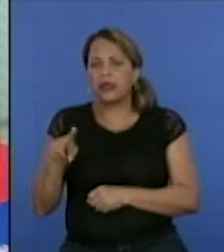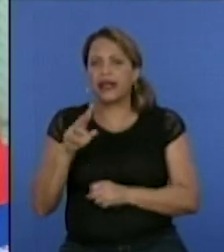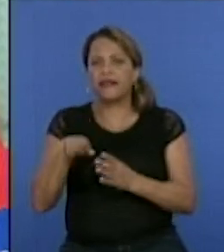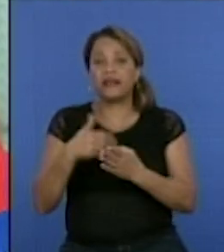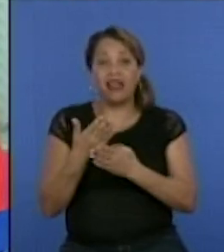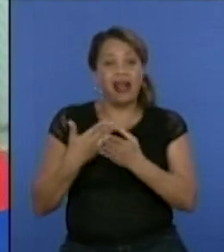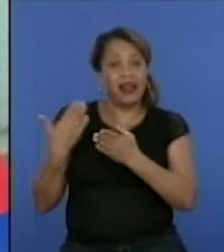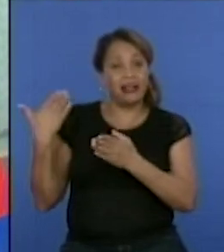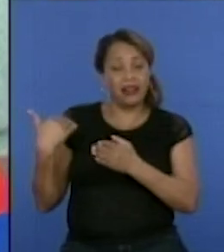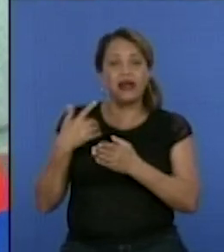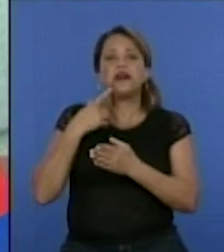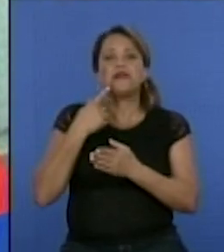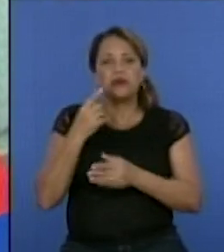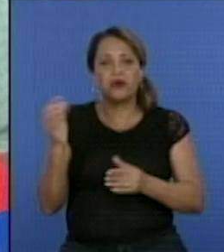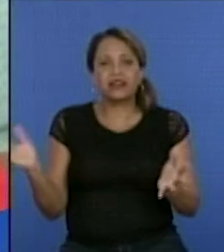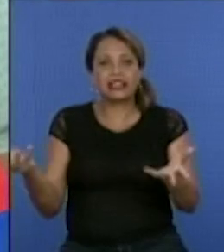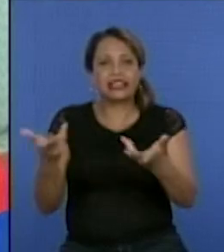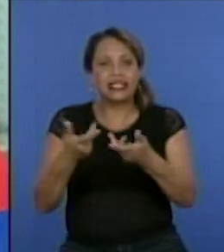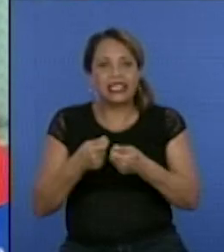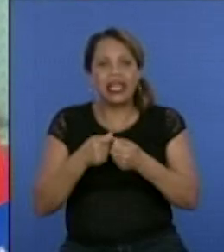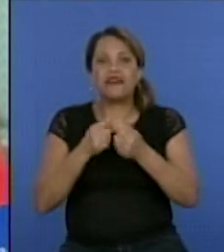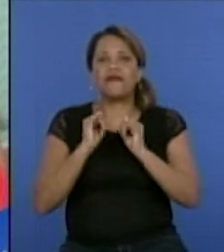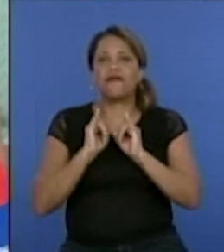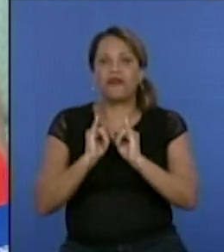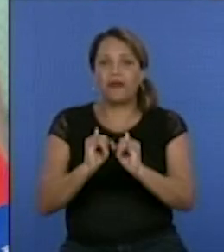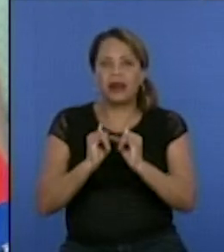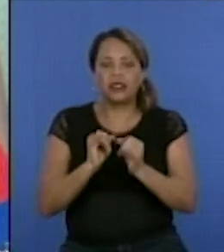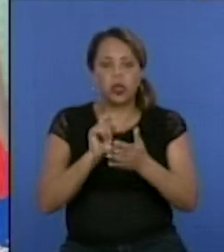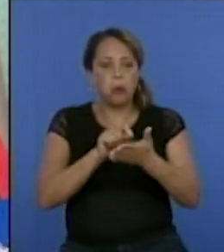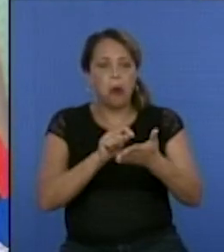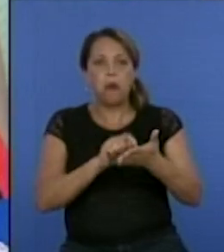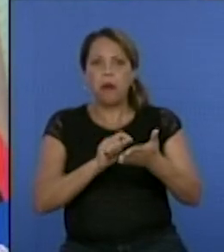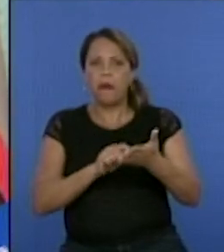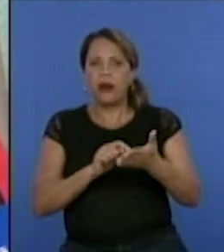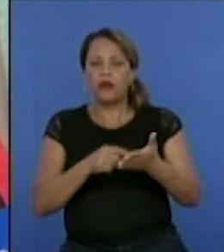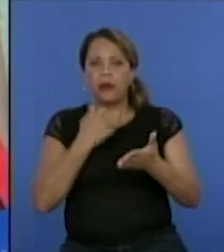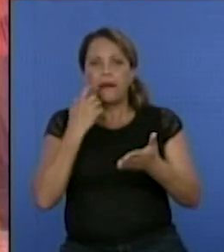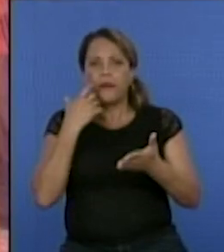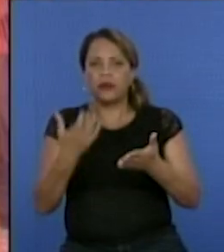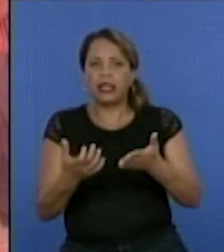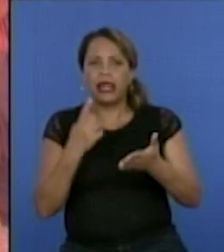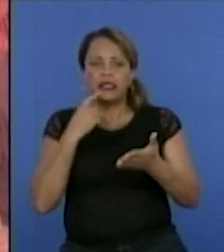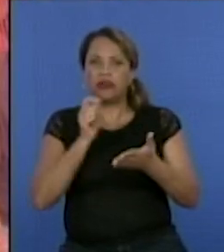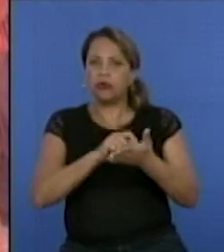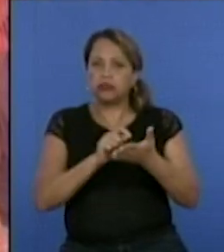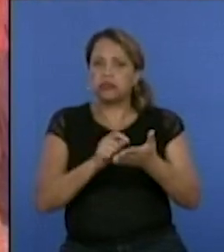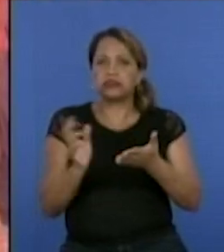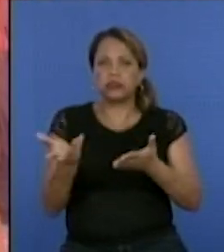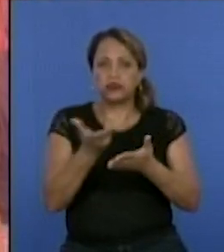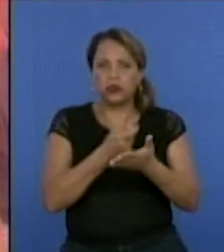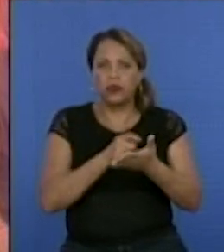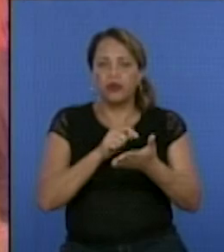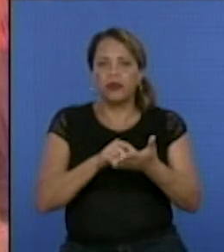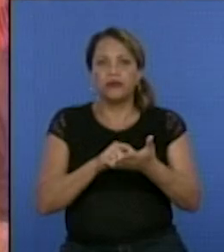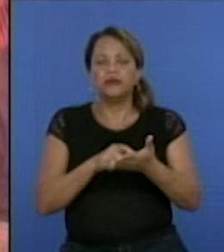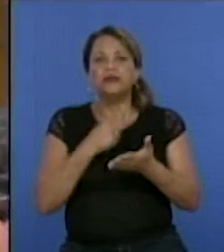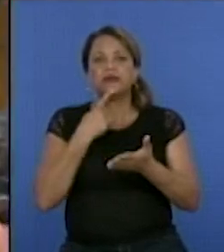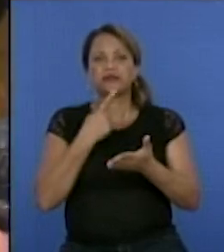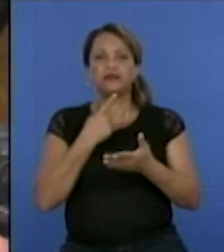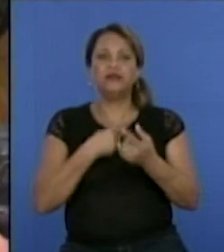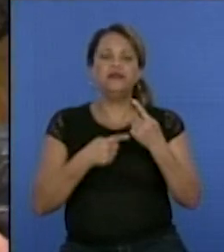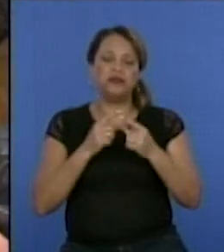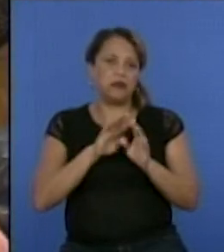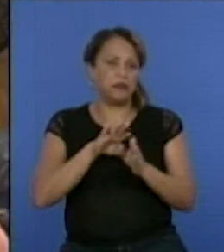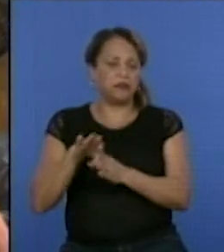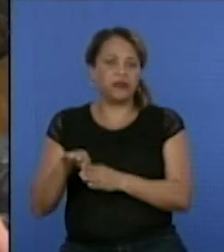días, pues logré recopilar los datos que yo quería de lo que me pareció más importante sobre Quintín. La cátedra de adultos mayores para mí es